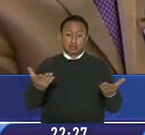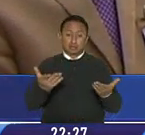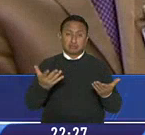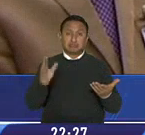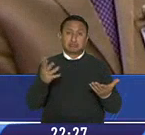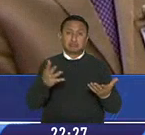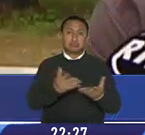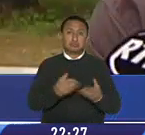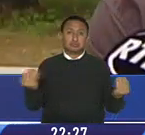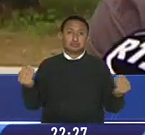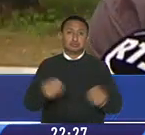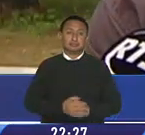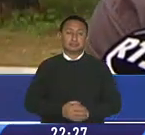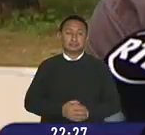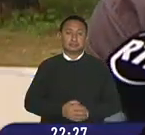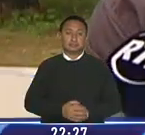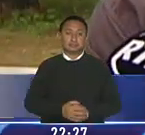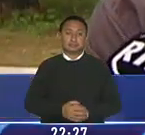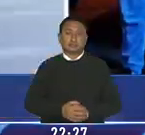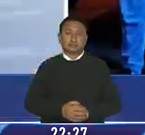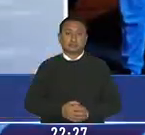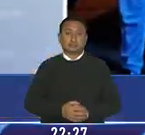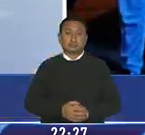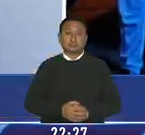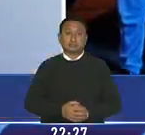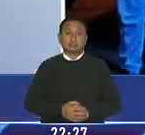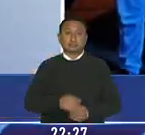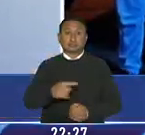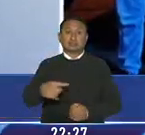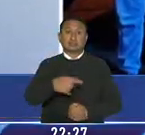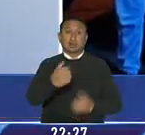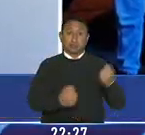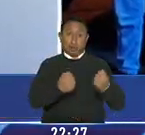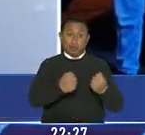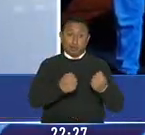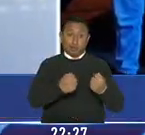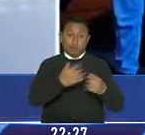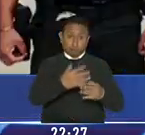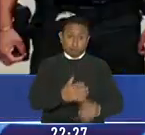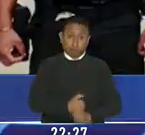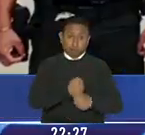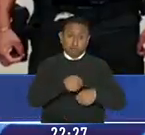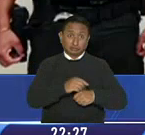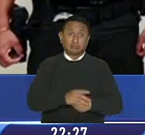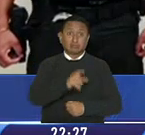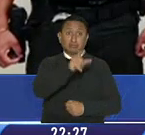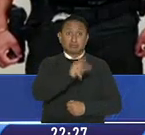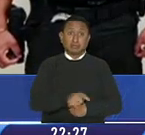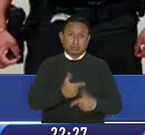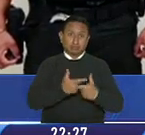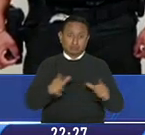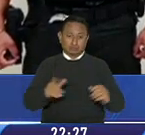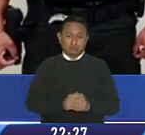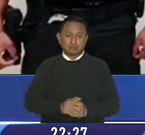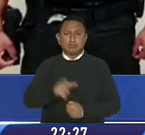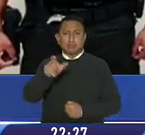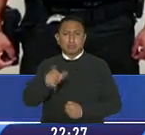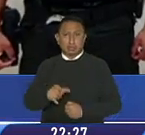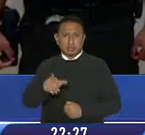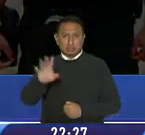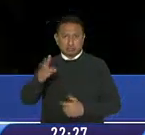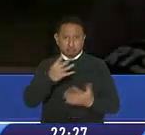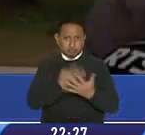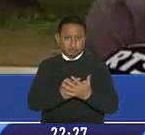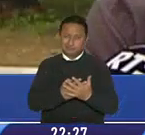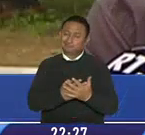quedaron huellas pero tuvimos como resultado positivo la recuperación del vehículo y la liberación de esta persona ¿hubo detenido? desgraciadamente